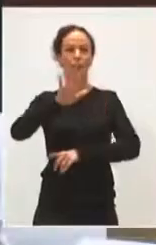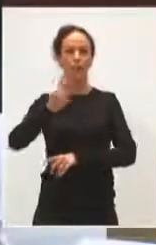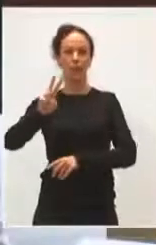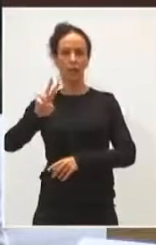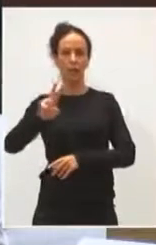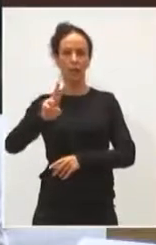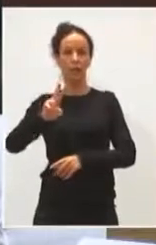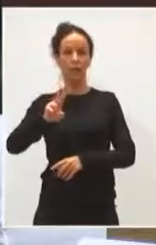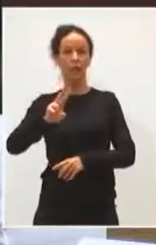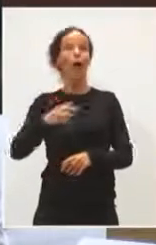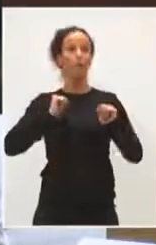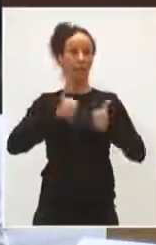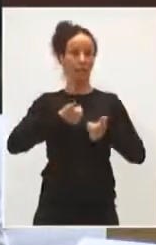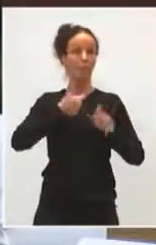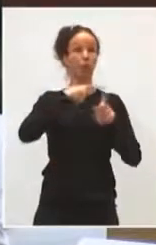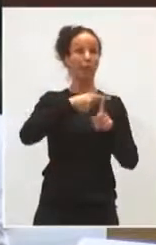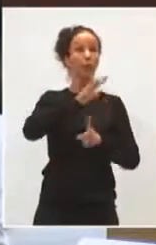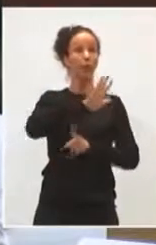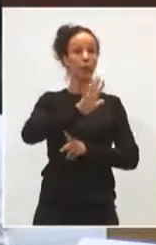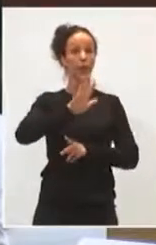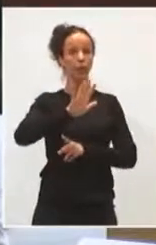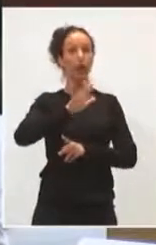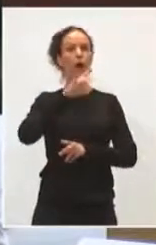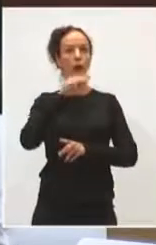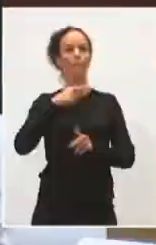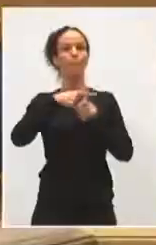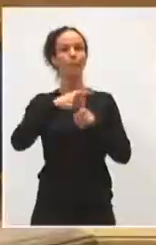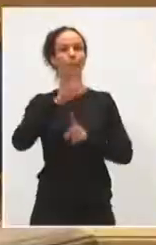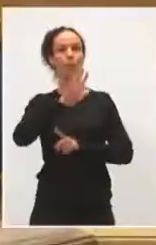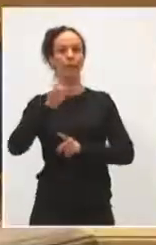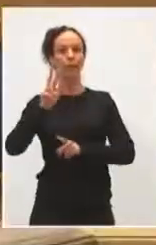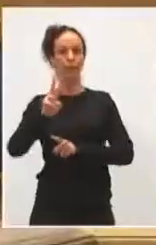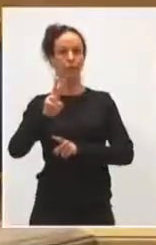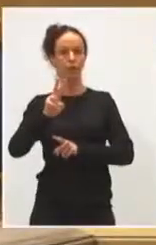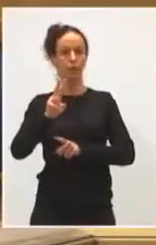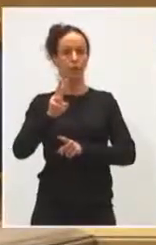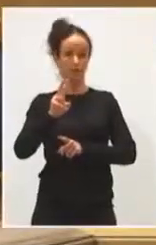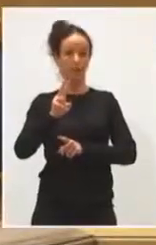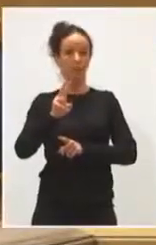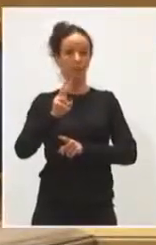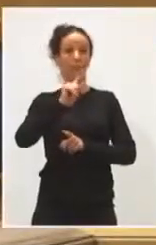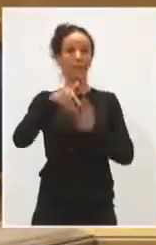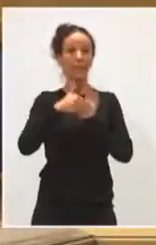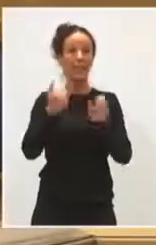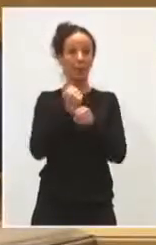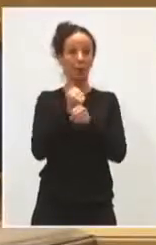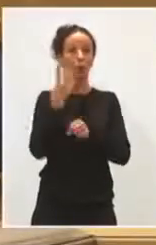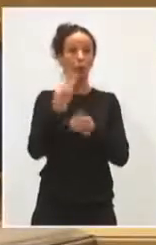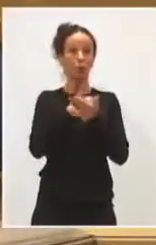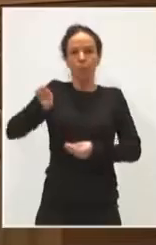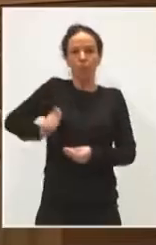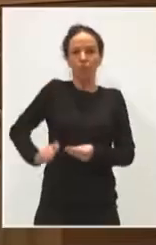que empezamos con Más 55, Más 52 para mil empleos, cuatro millones de euros y lo vamos a aprobar en dos semanas.